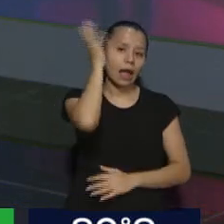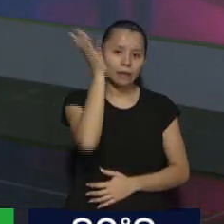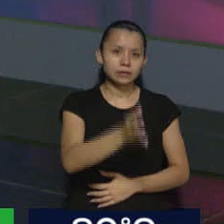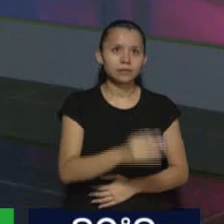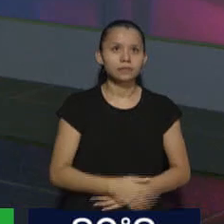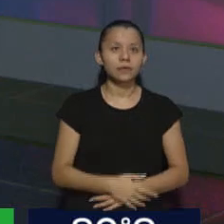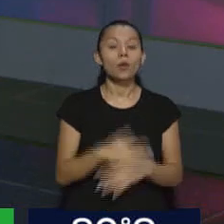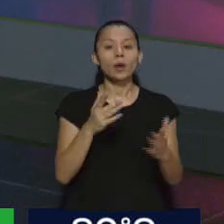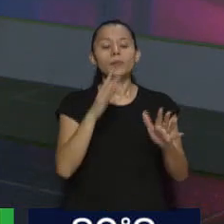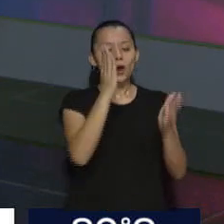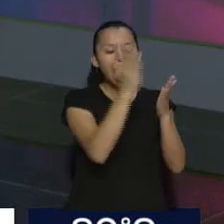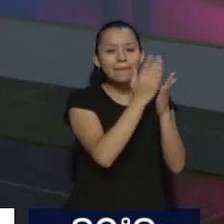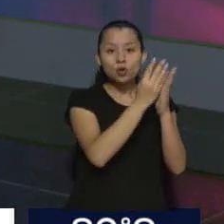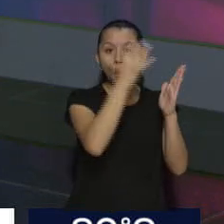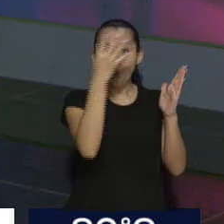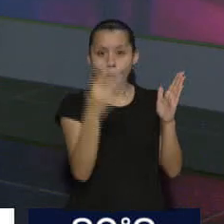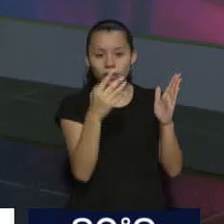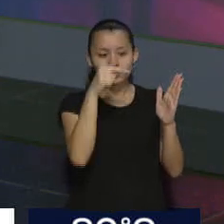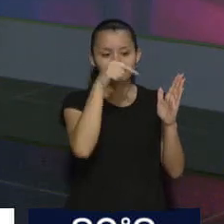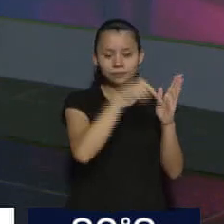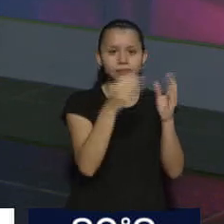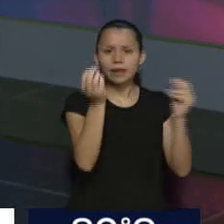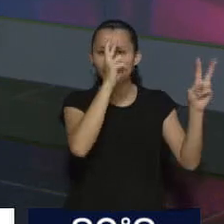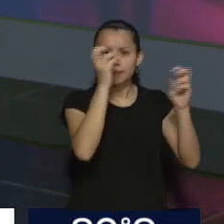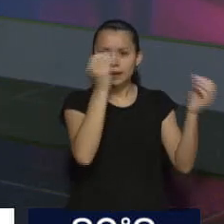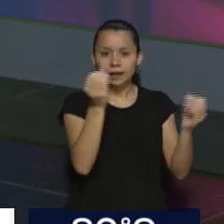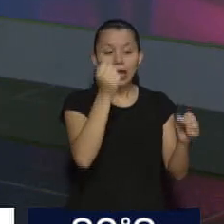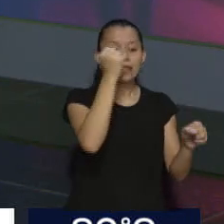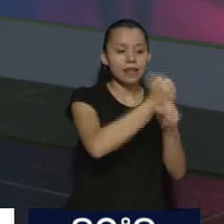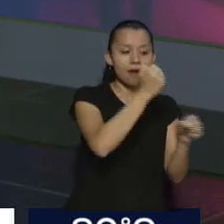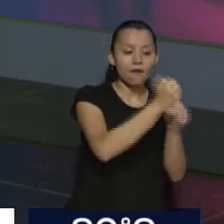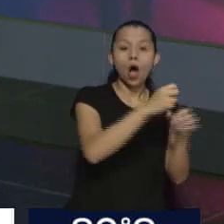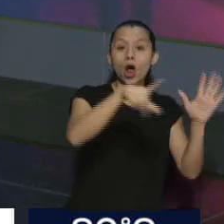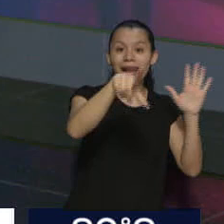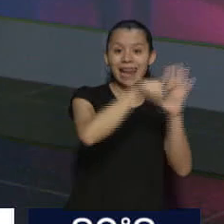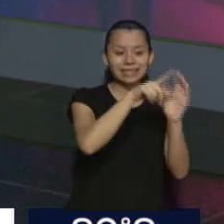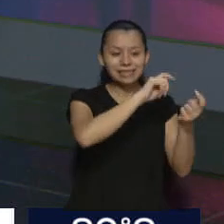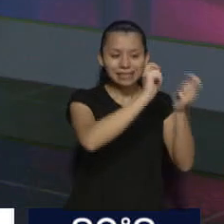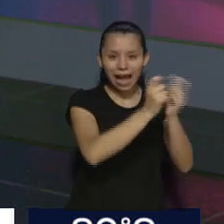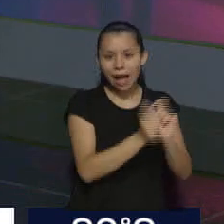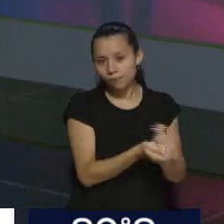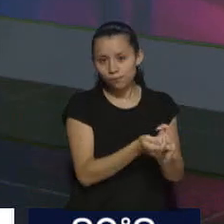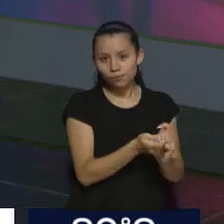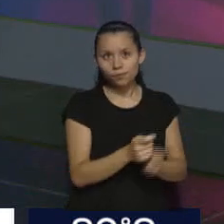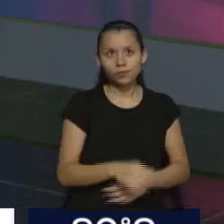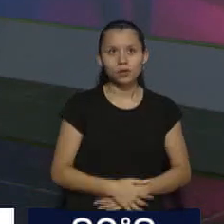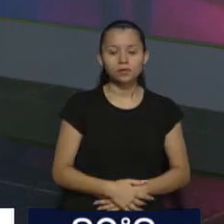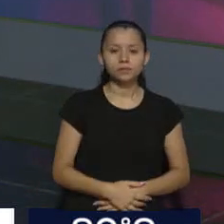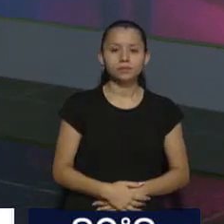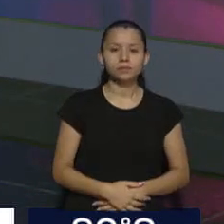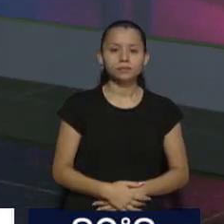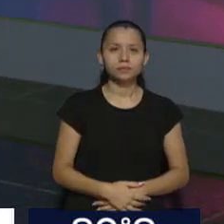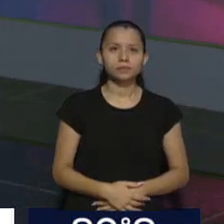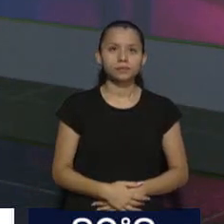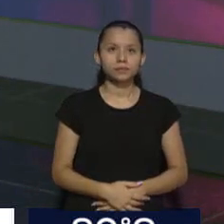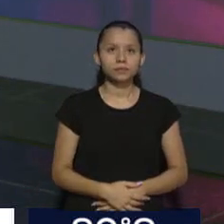capítulo 4 del DNU contempla delegaciones y modificaciones de leyes laborales. Sí, sí. ¿Por qué decís vos que el fallo no cumple con la ley de cautelares? Bueno,